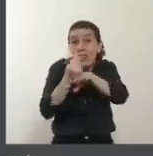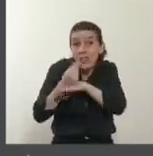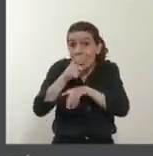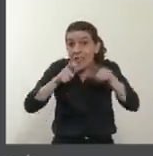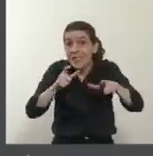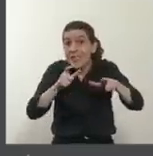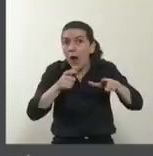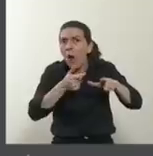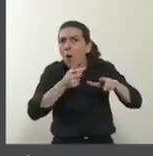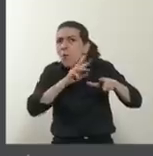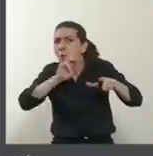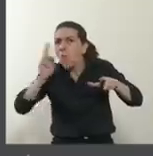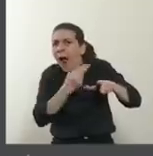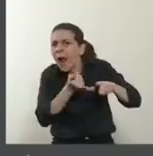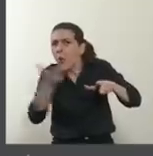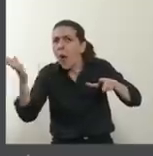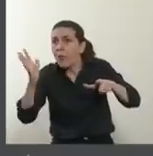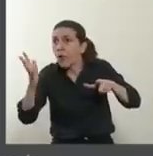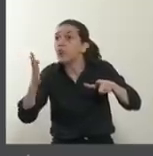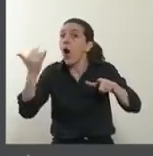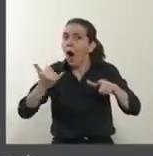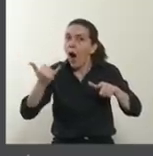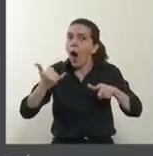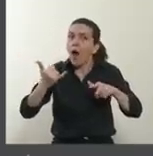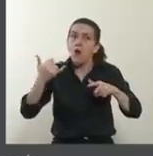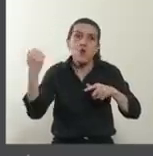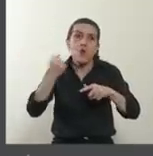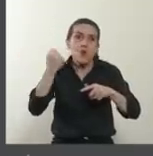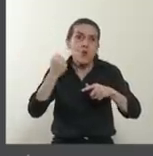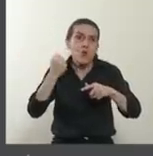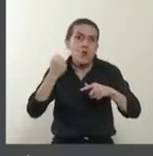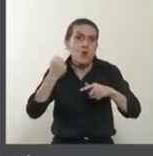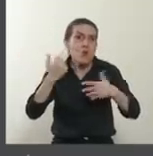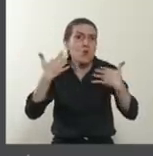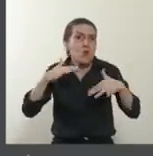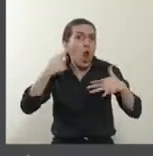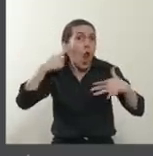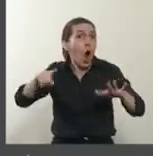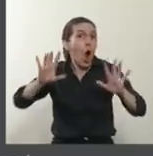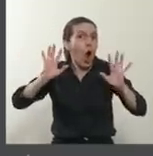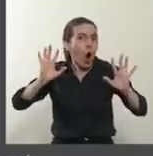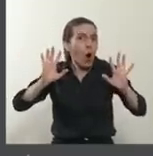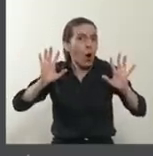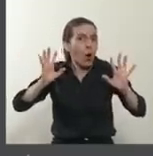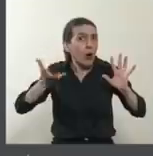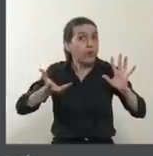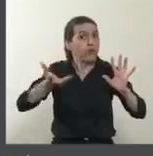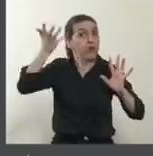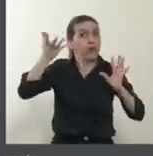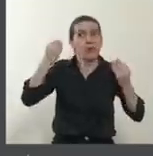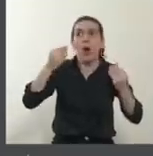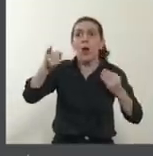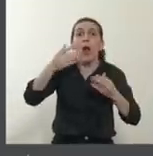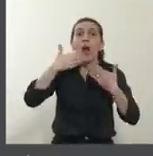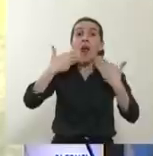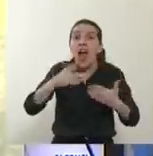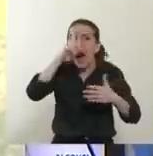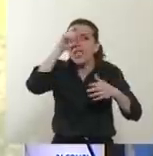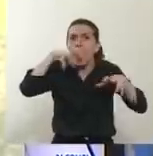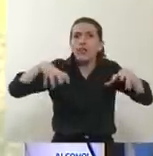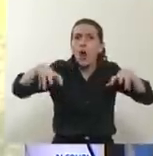seguimos estando en una situación de privilegio. Esto es posible porque el sistema de salud está